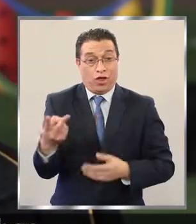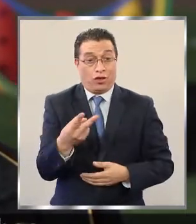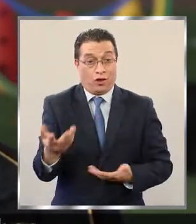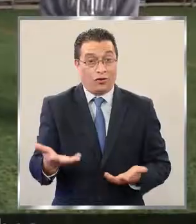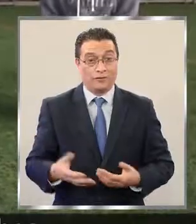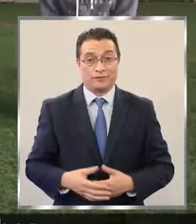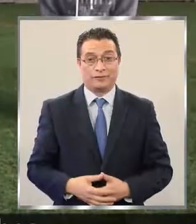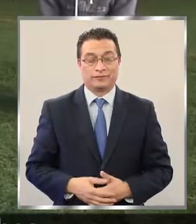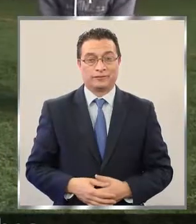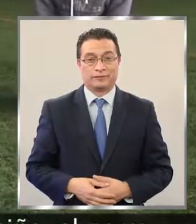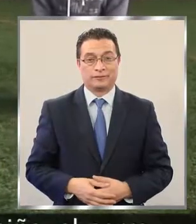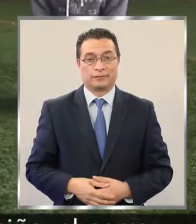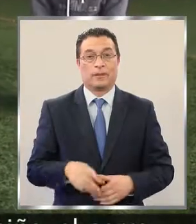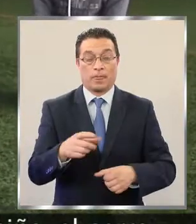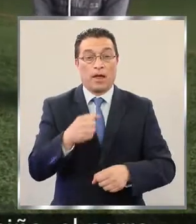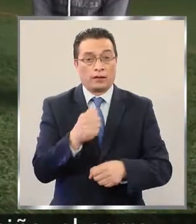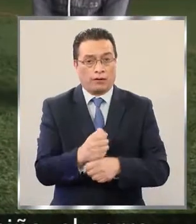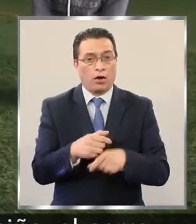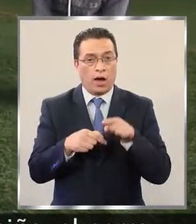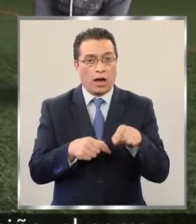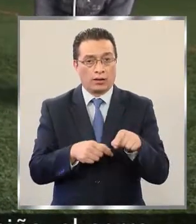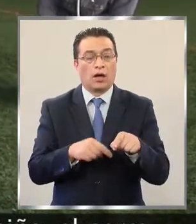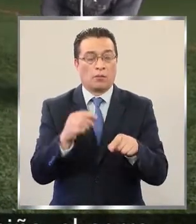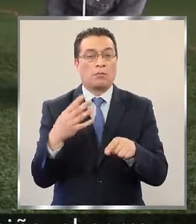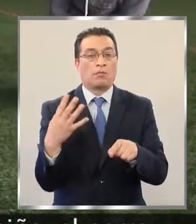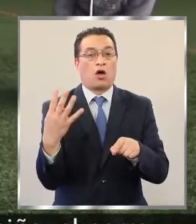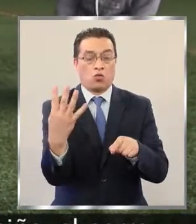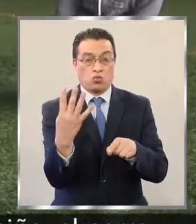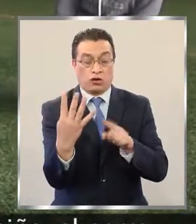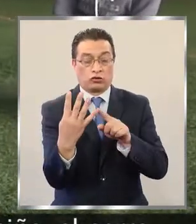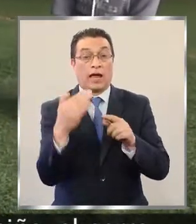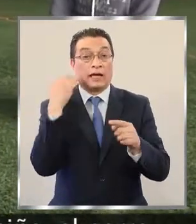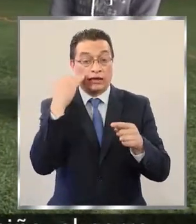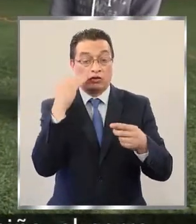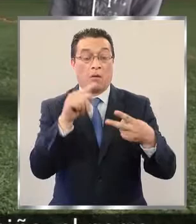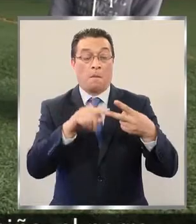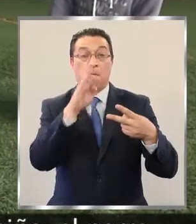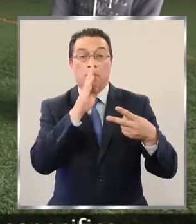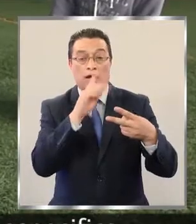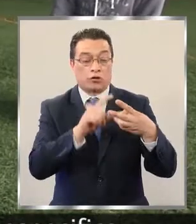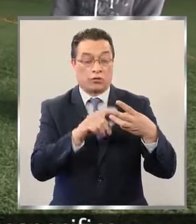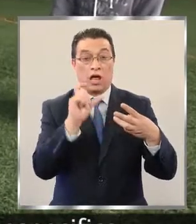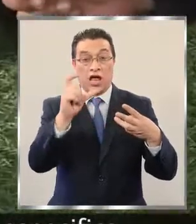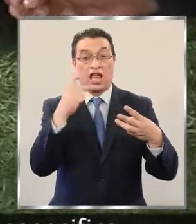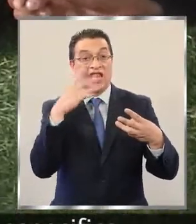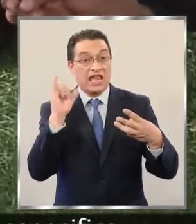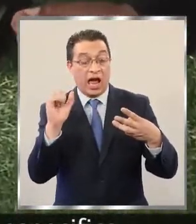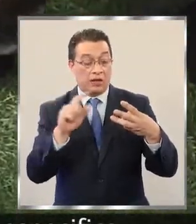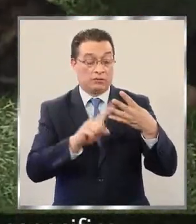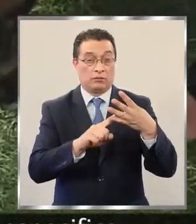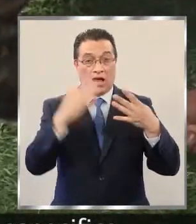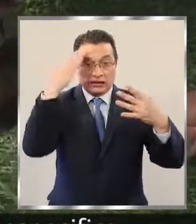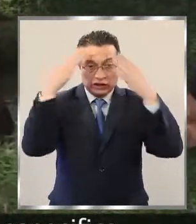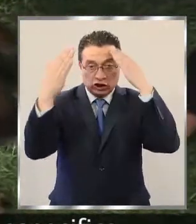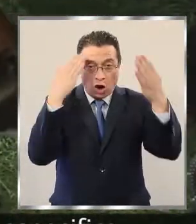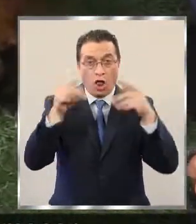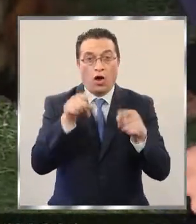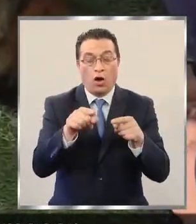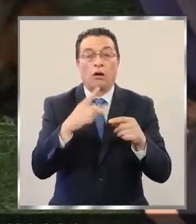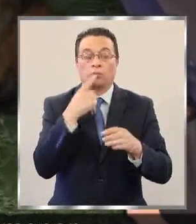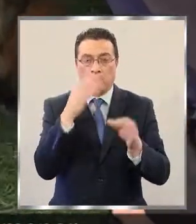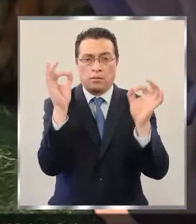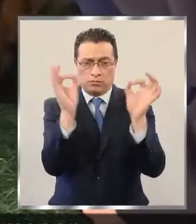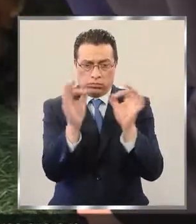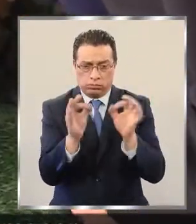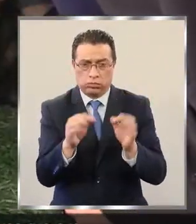existe ahí entre ambos. El trabajo aquí es de a cuatro. El niño, el perro, un guía y un psicólogo, quien especifica